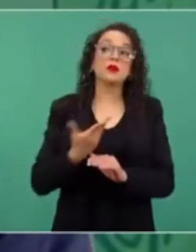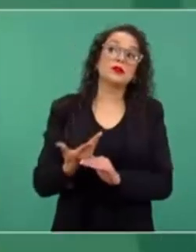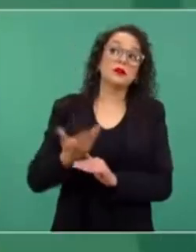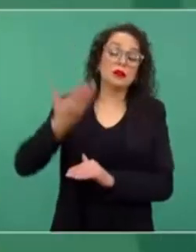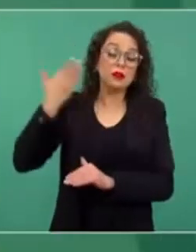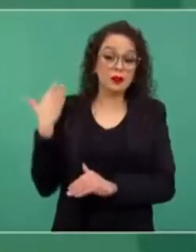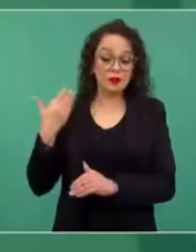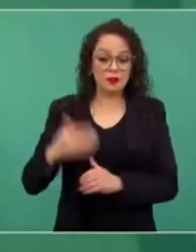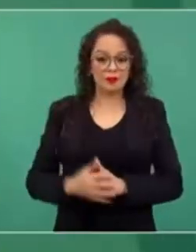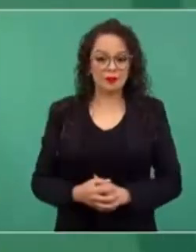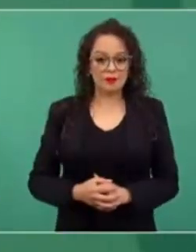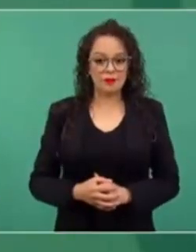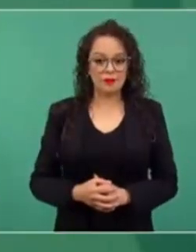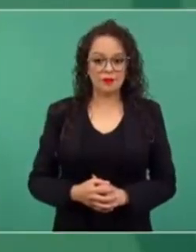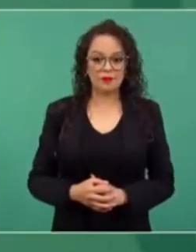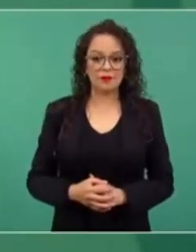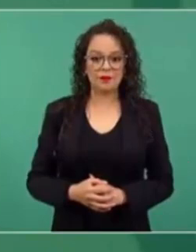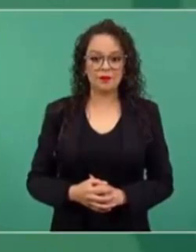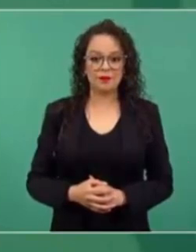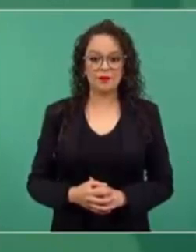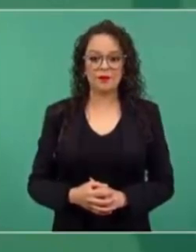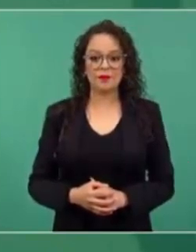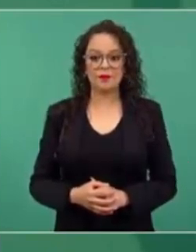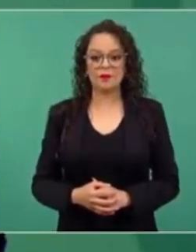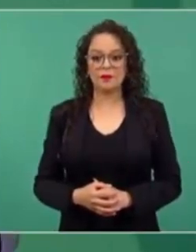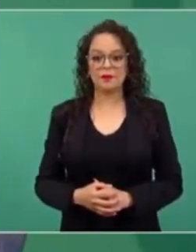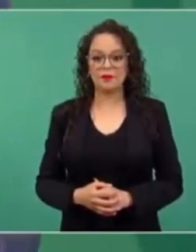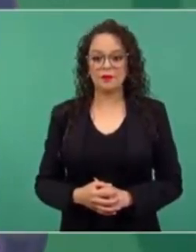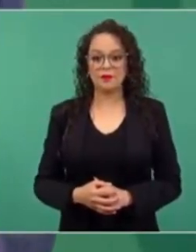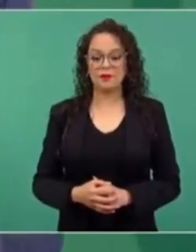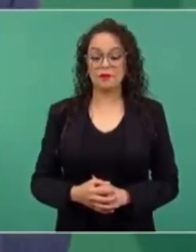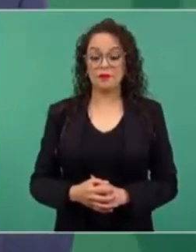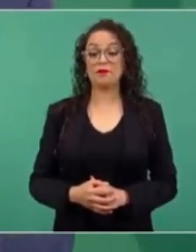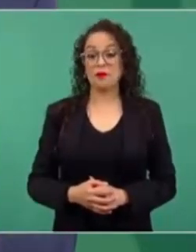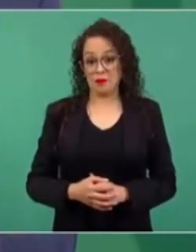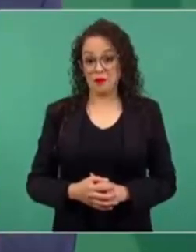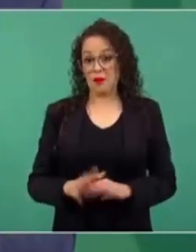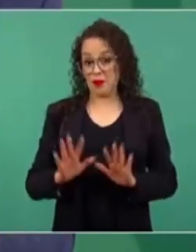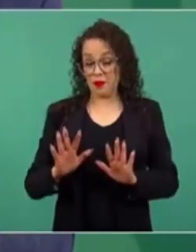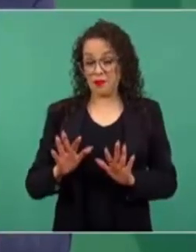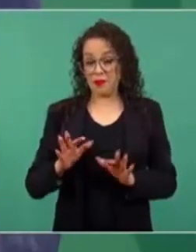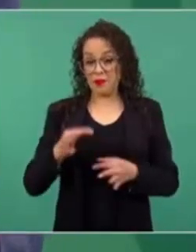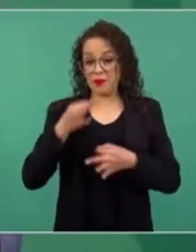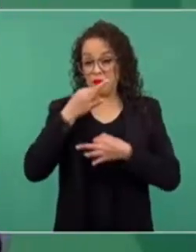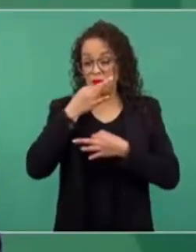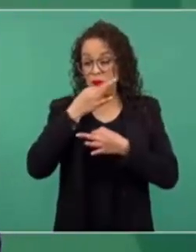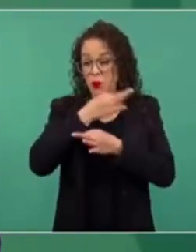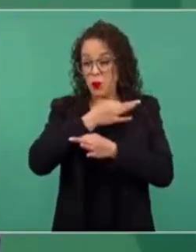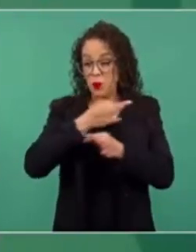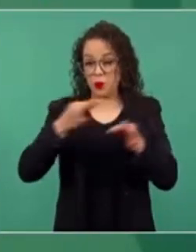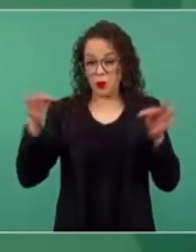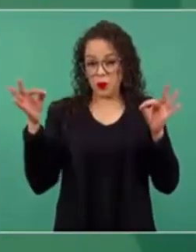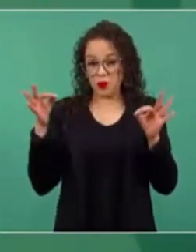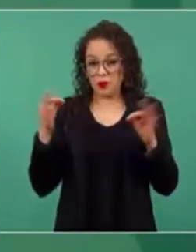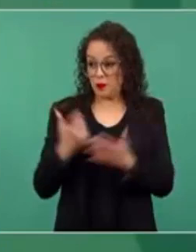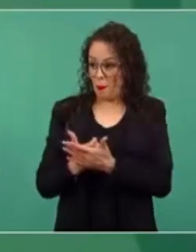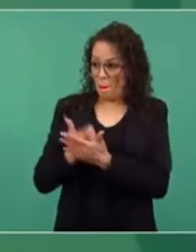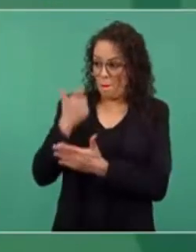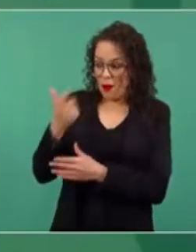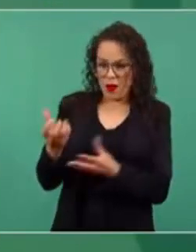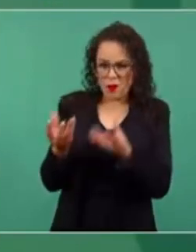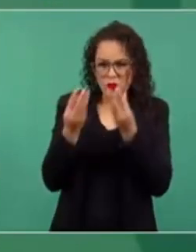Desde cómo echaron a andar una campaña en medios costosísima,